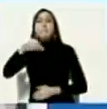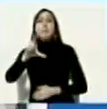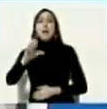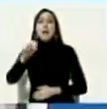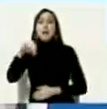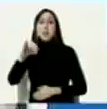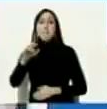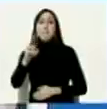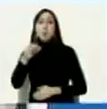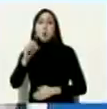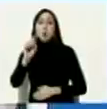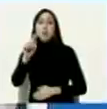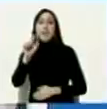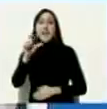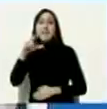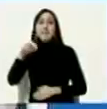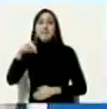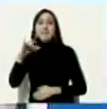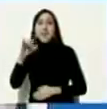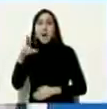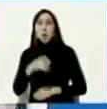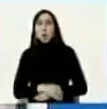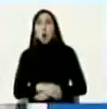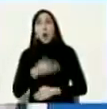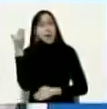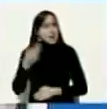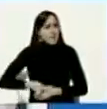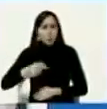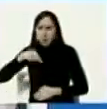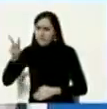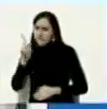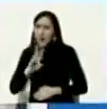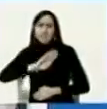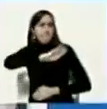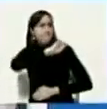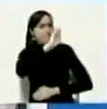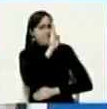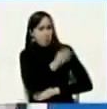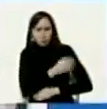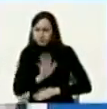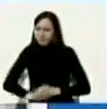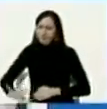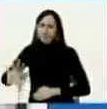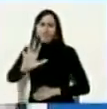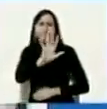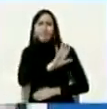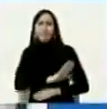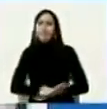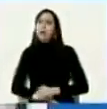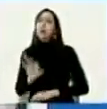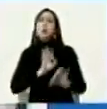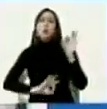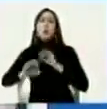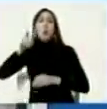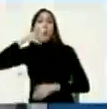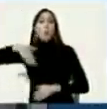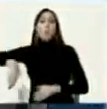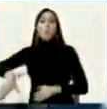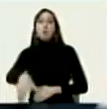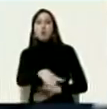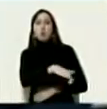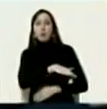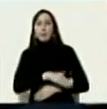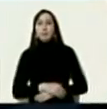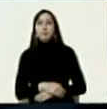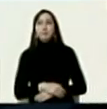es el poder legislativo del país como tiene que ser pues electa por el voto popular en este caso va a